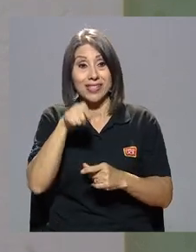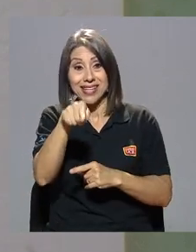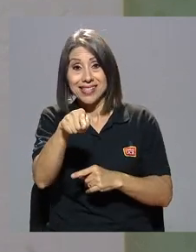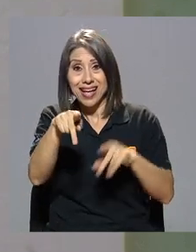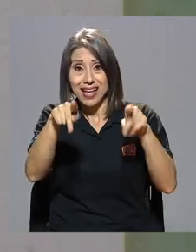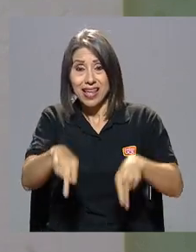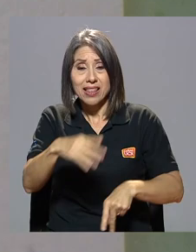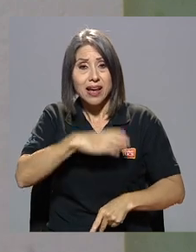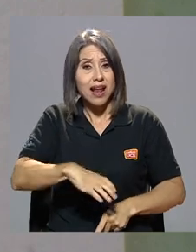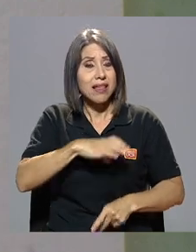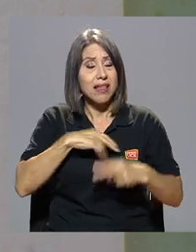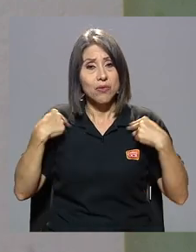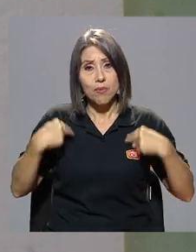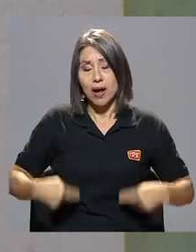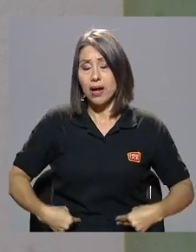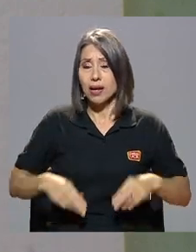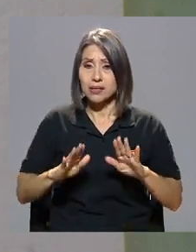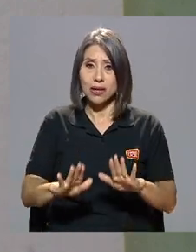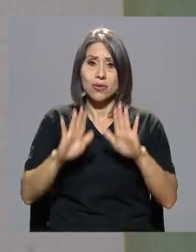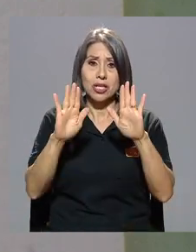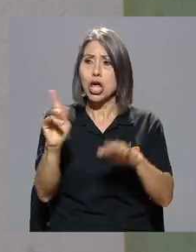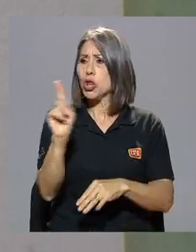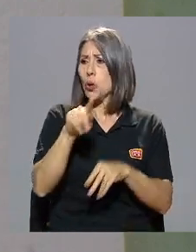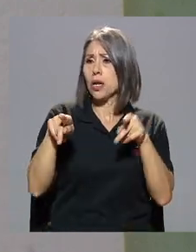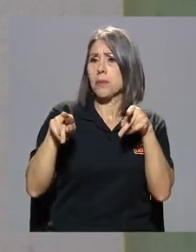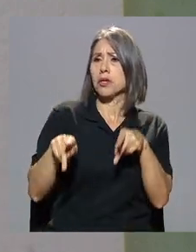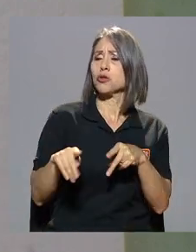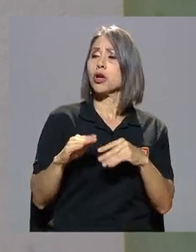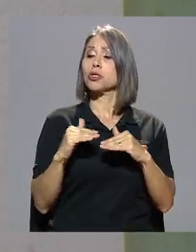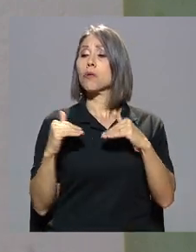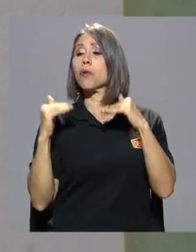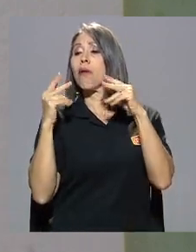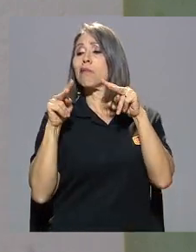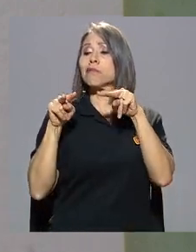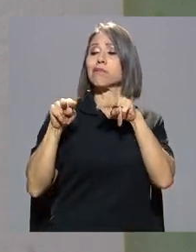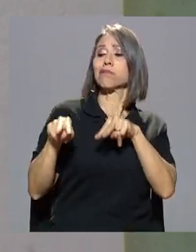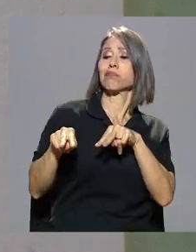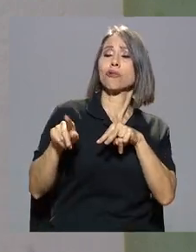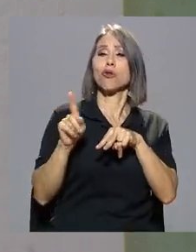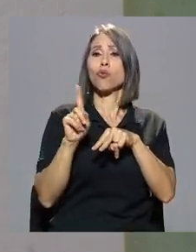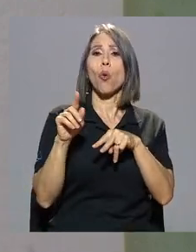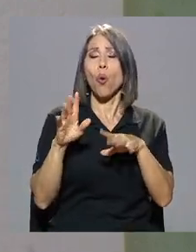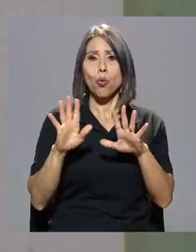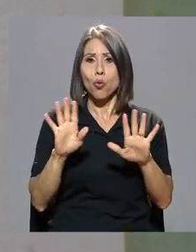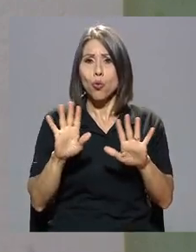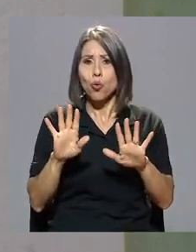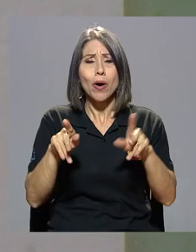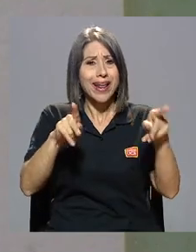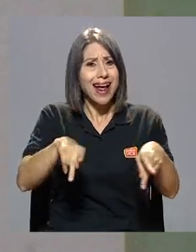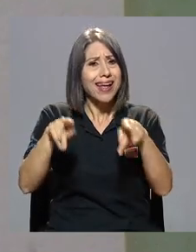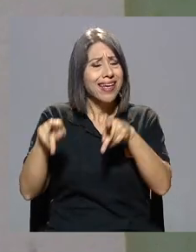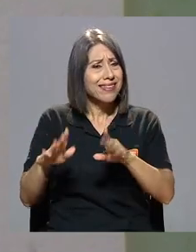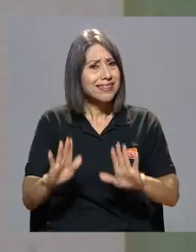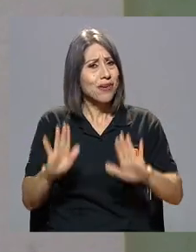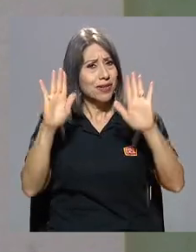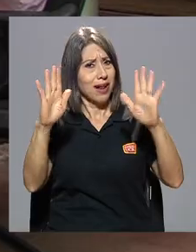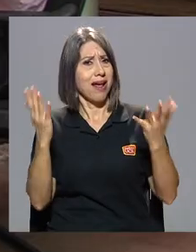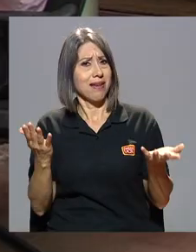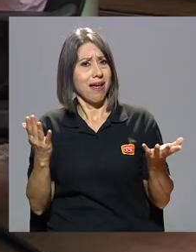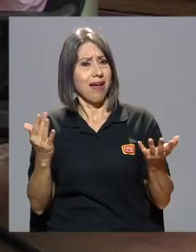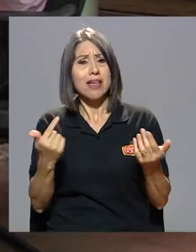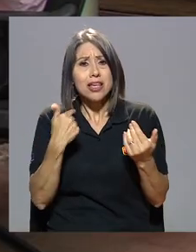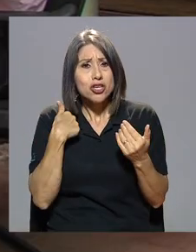era gente de calidad humana extraordinaria no eran burócratas no eran aparachiquis no eran no era gente